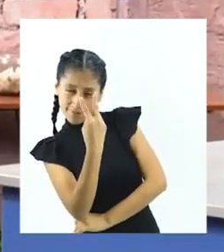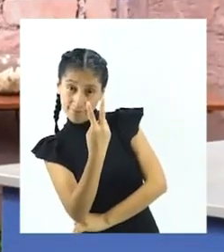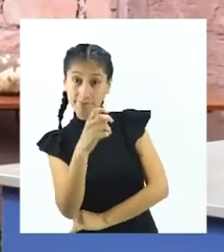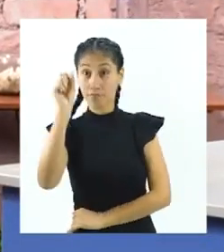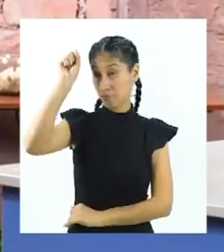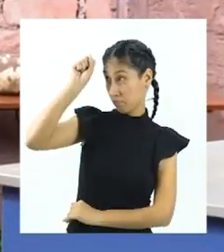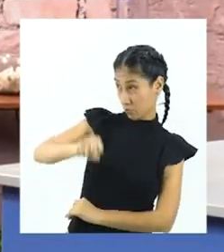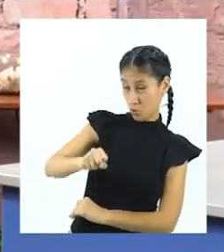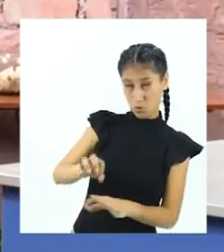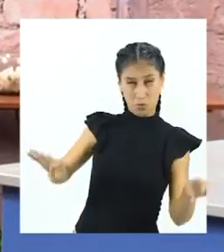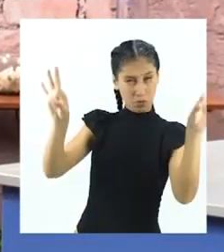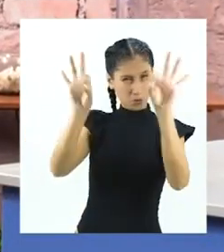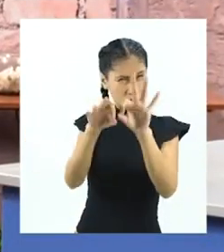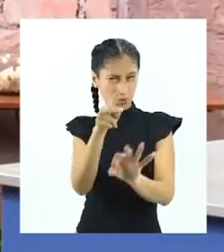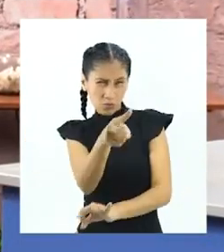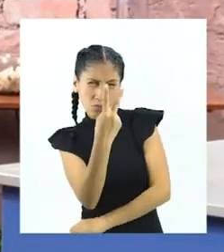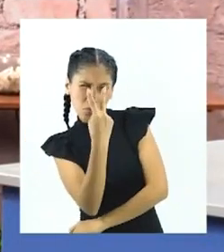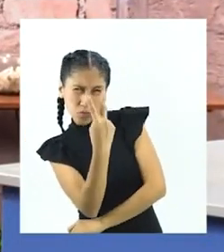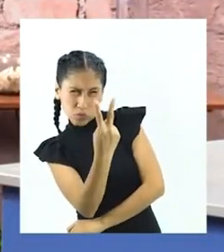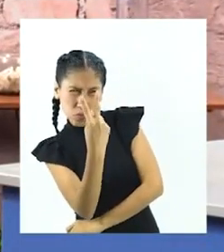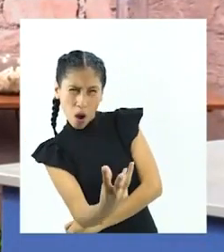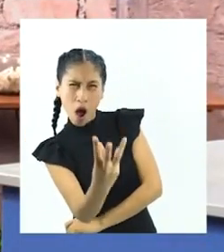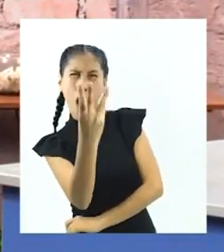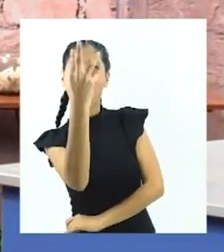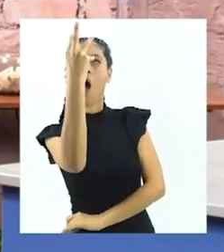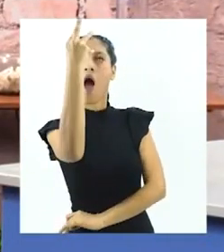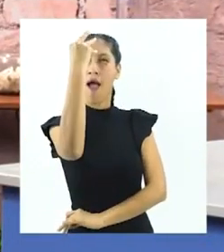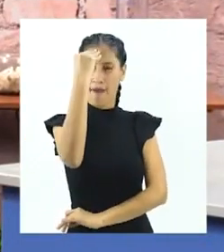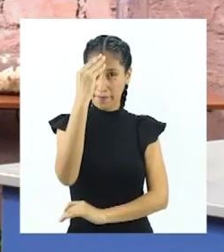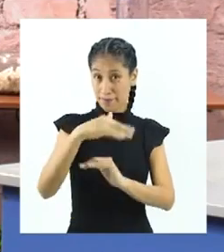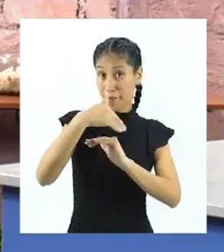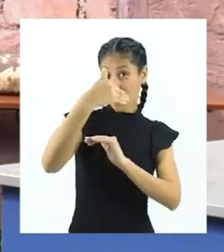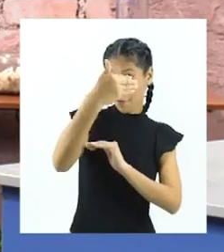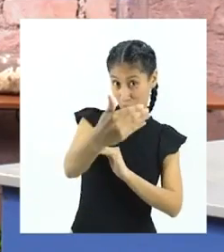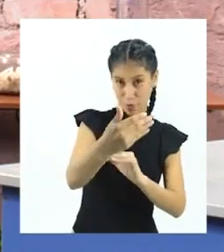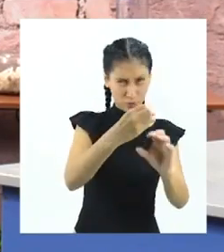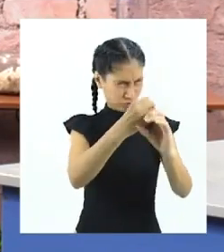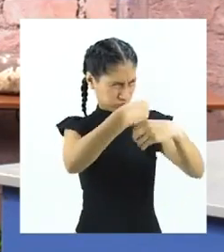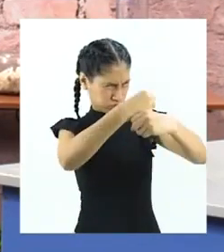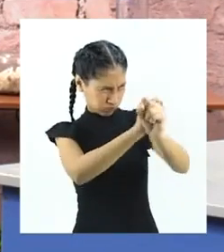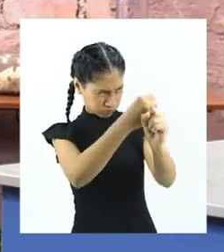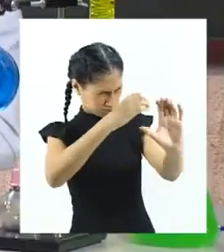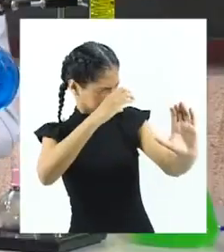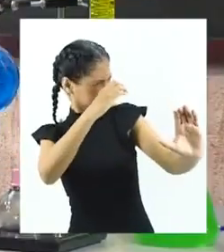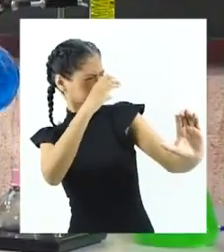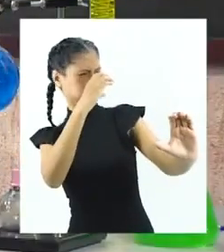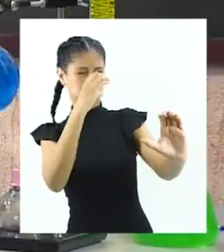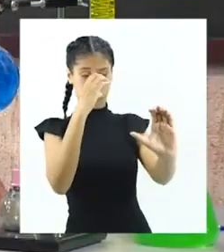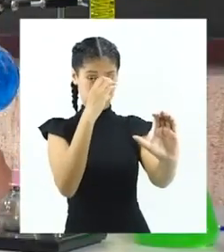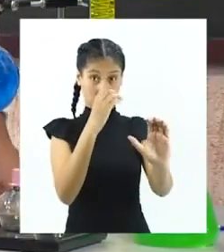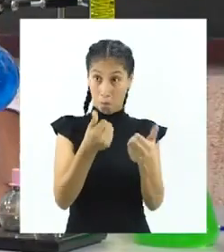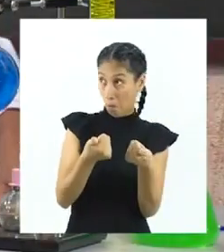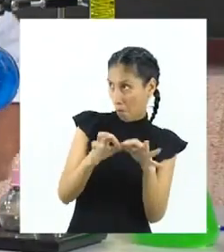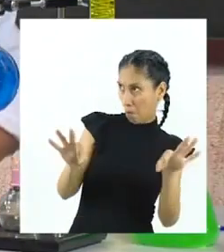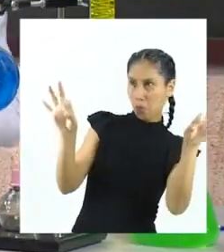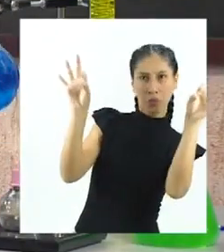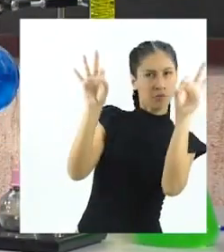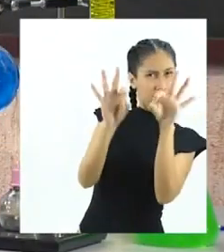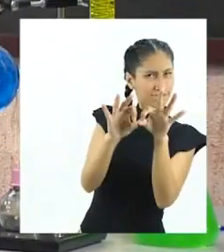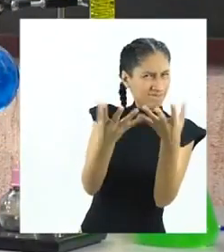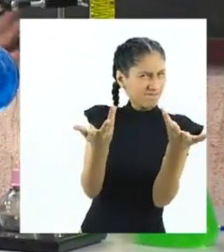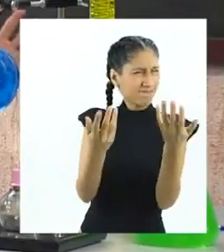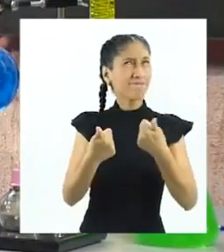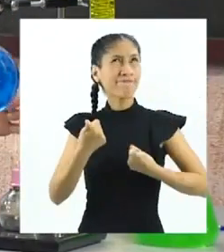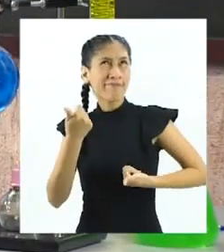porque la observación es el primer paso para poner en práctica el prestigioso método científico. Uy, esto se pone interesante.